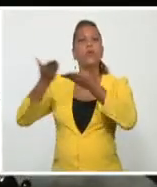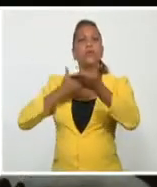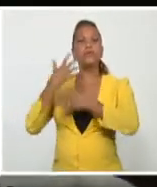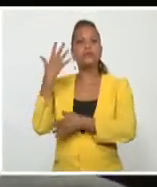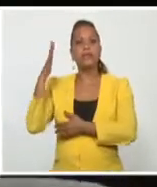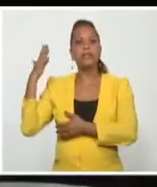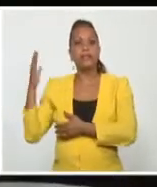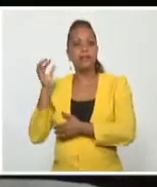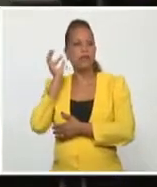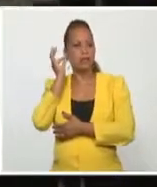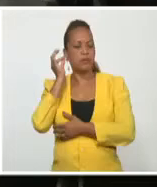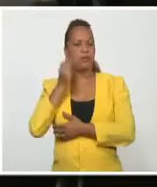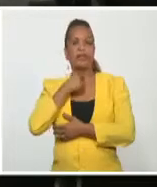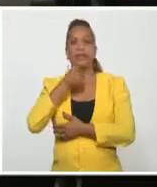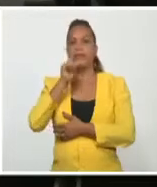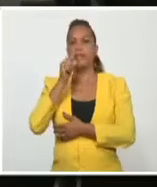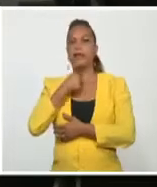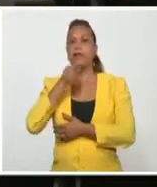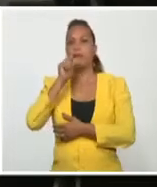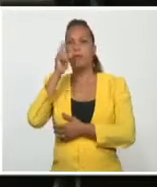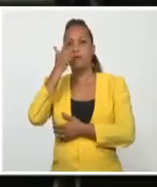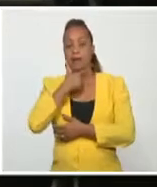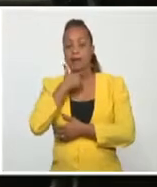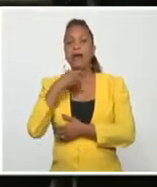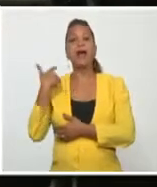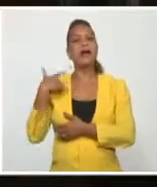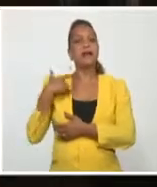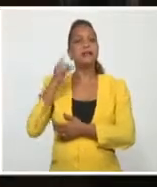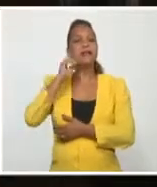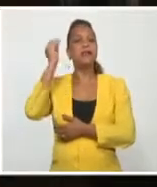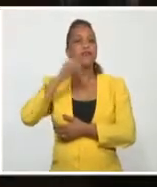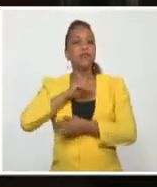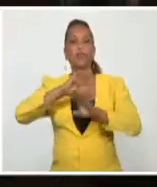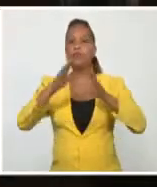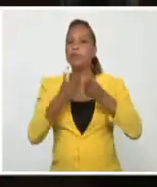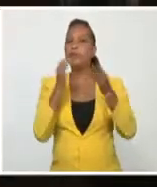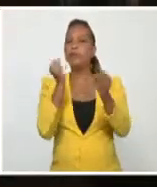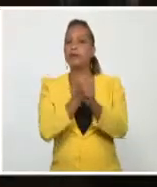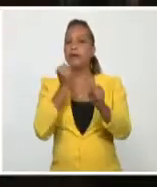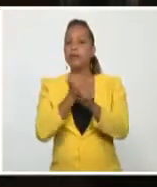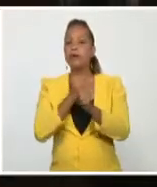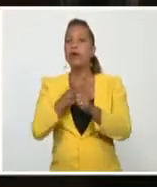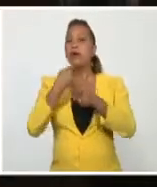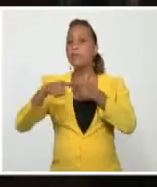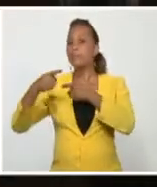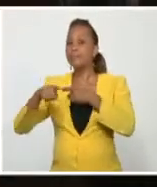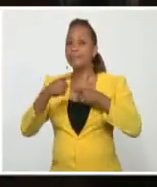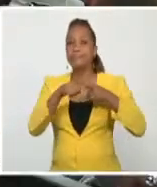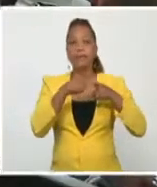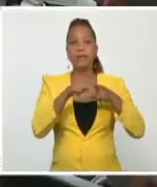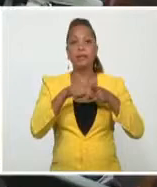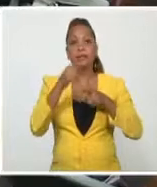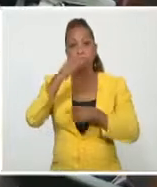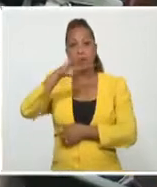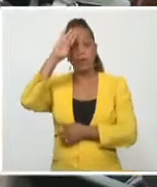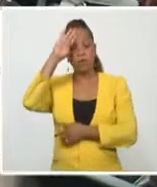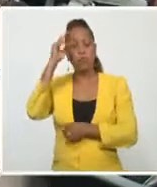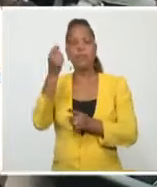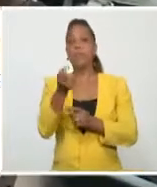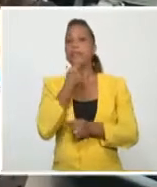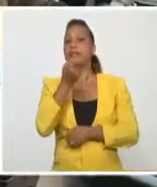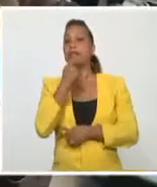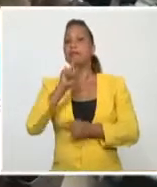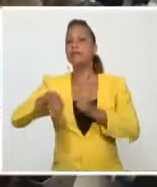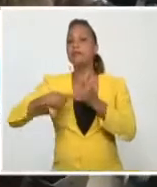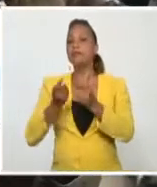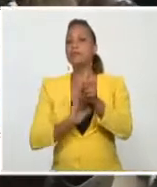Débora Rivas, la parte argentina conoció del favorable impacto de los 27 productos cubanos en el tratamiento contra la COVID-19